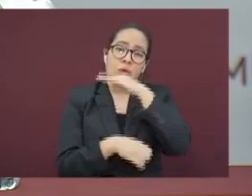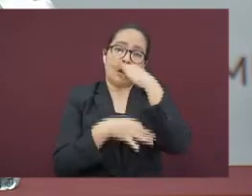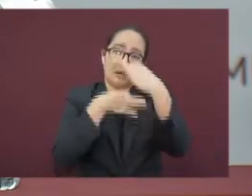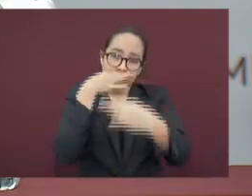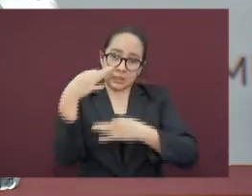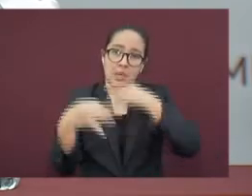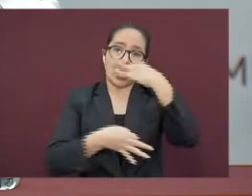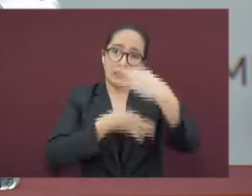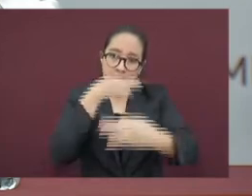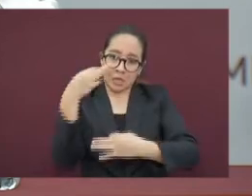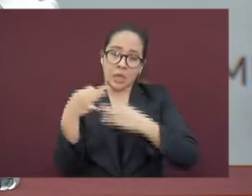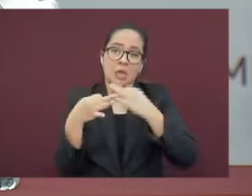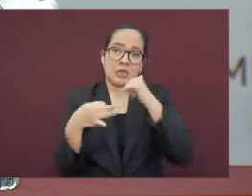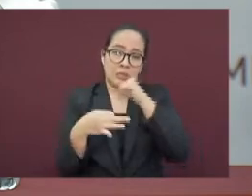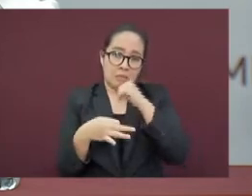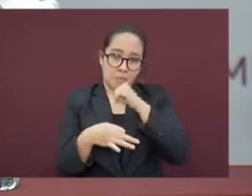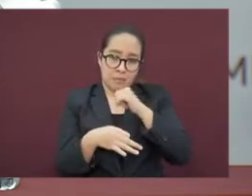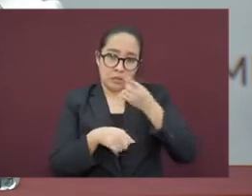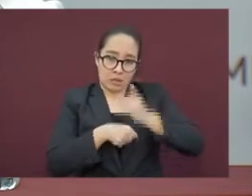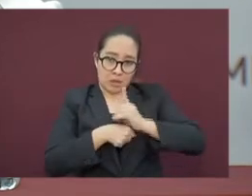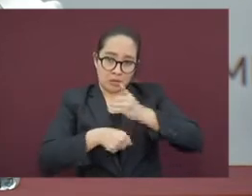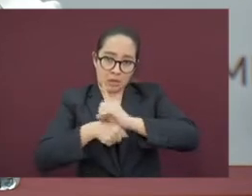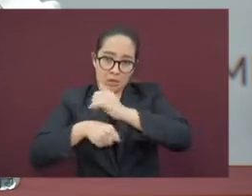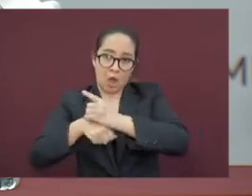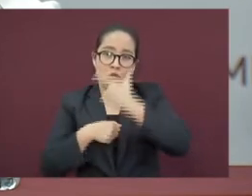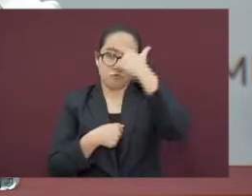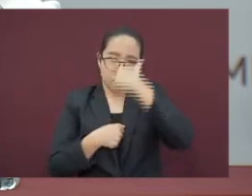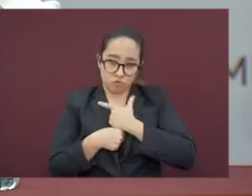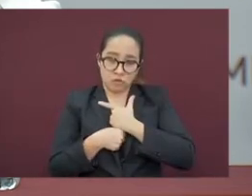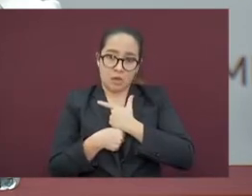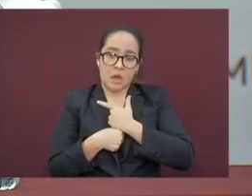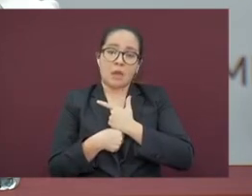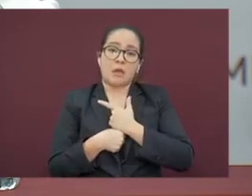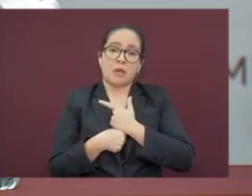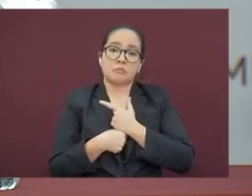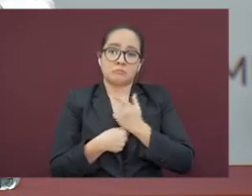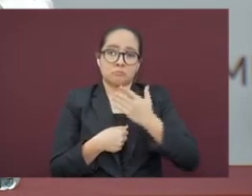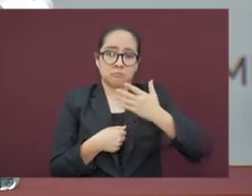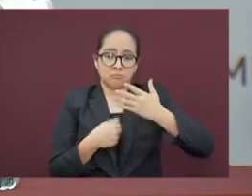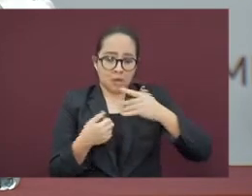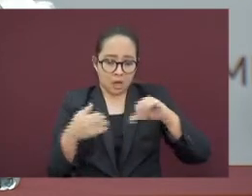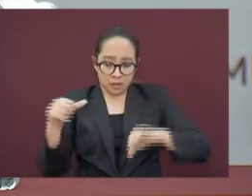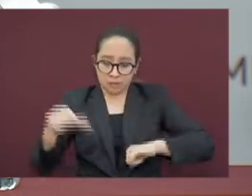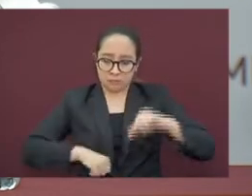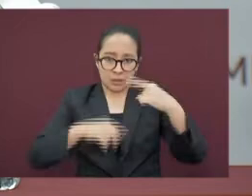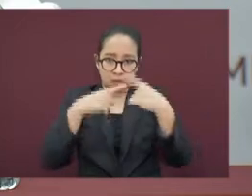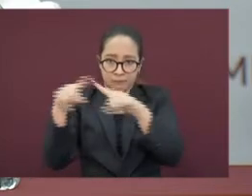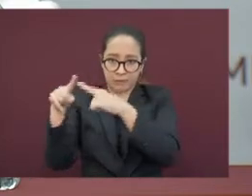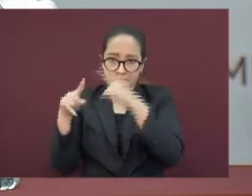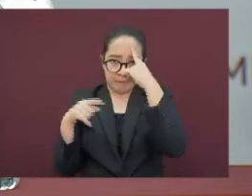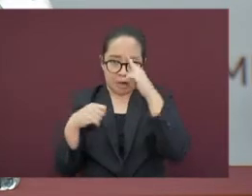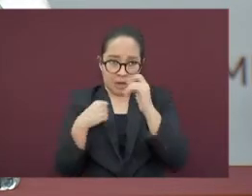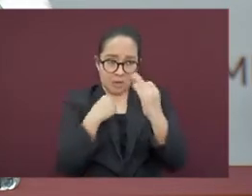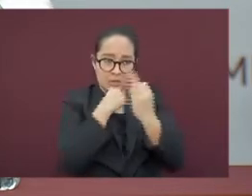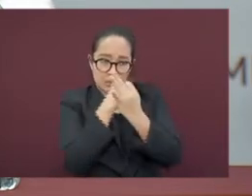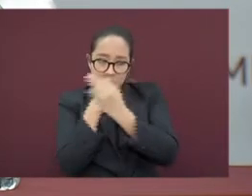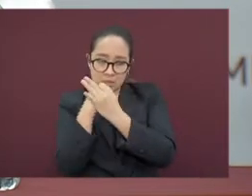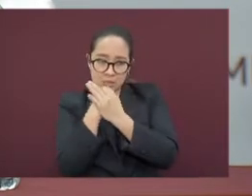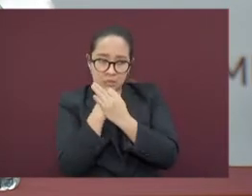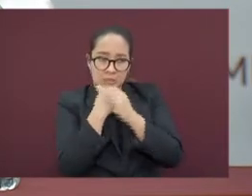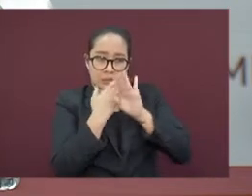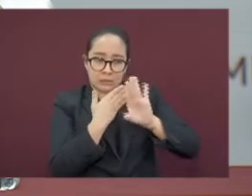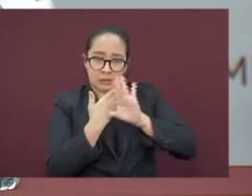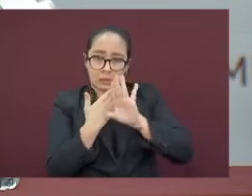cada noche que las acciones están funcionando, que, por favor, no